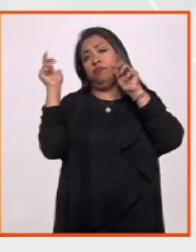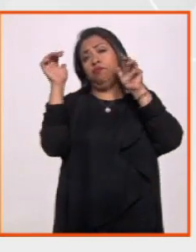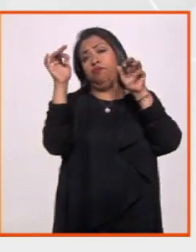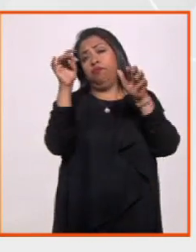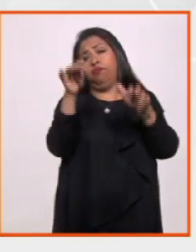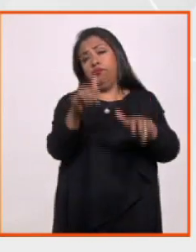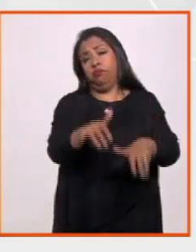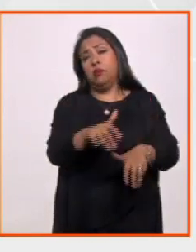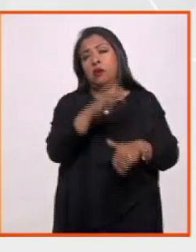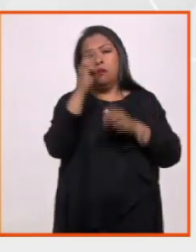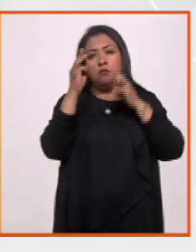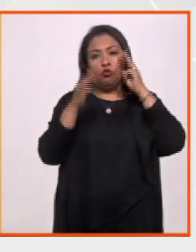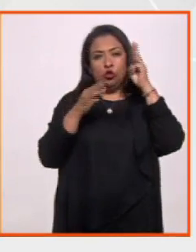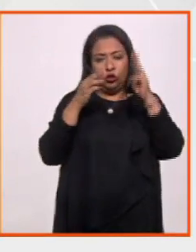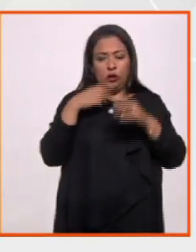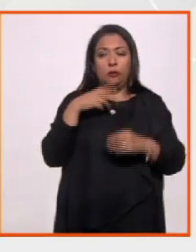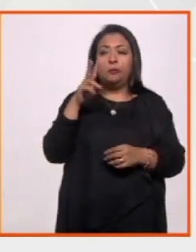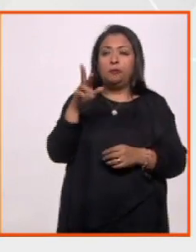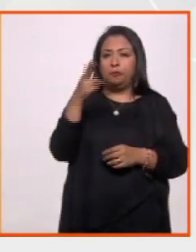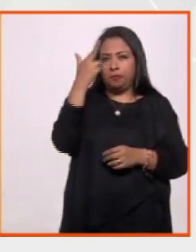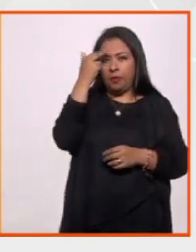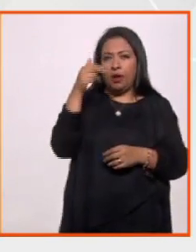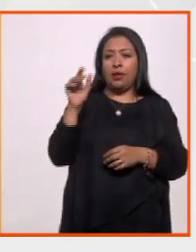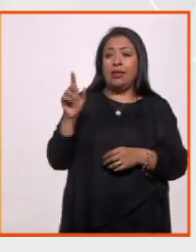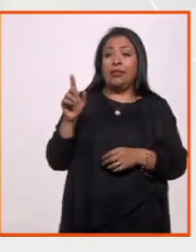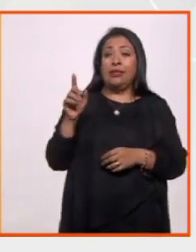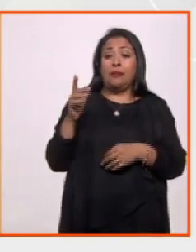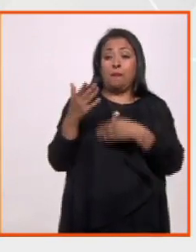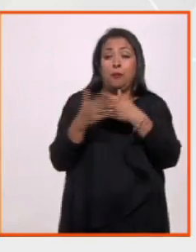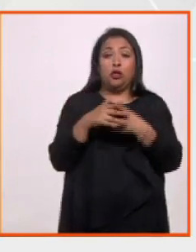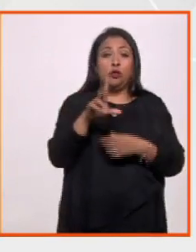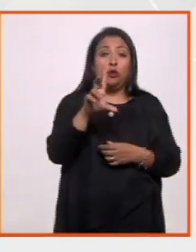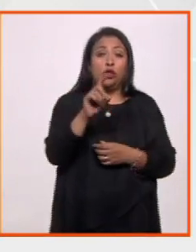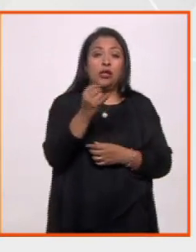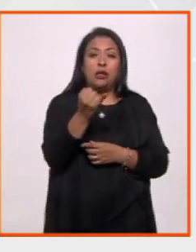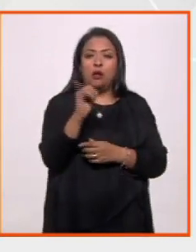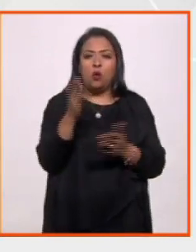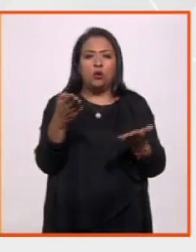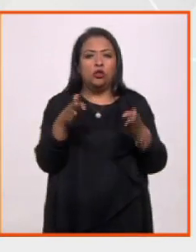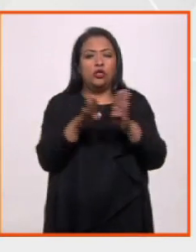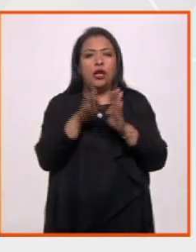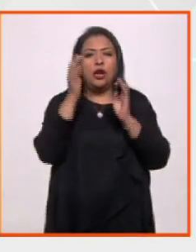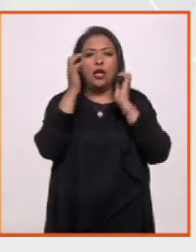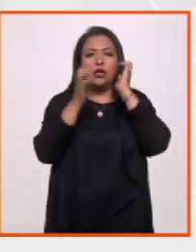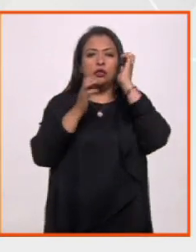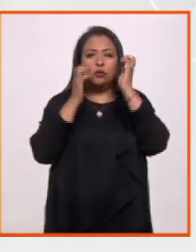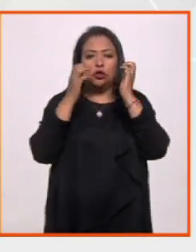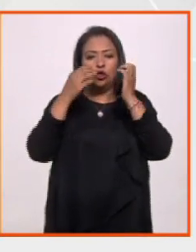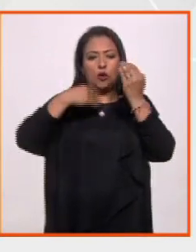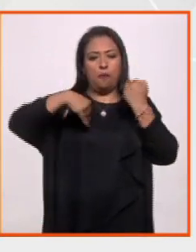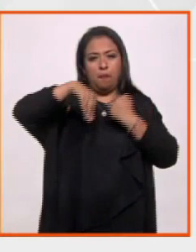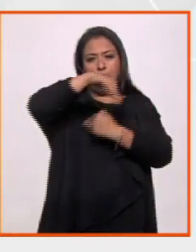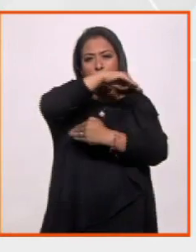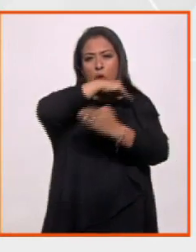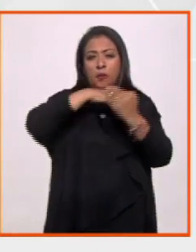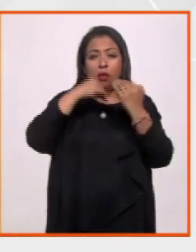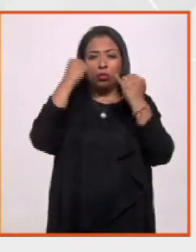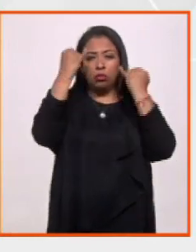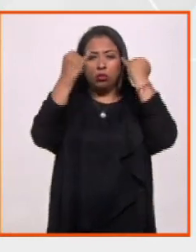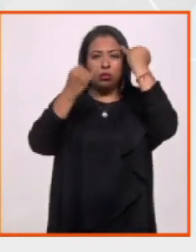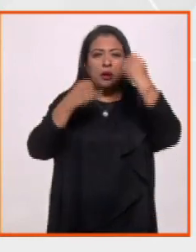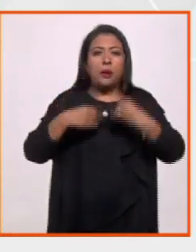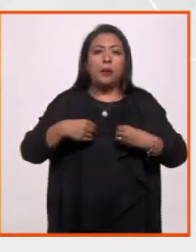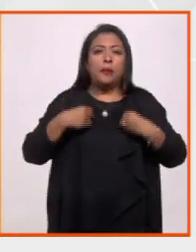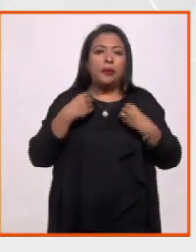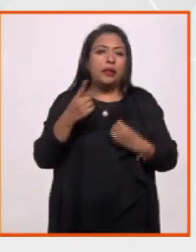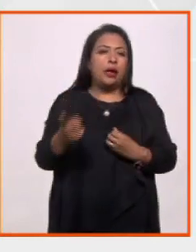este espacio. Y precisamente el próximo 30 de junio llegará a su conclusión la exposición Momias, ilusiones de vida